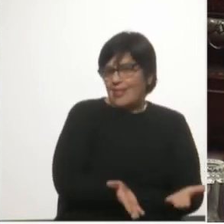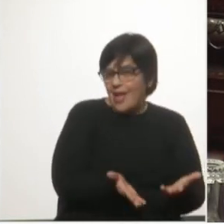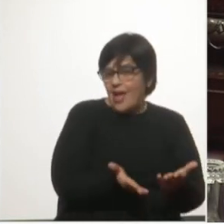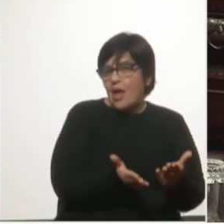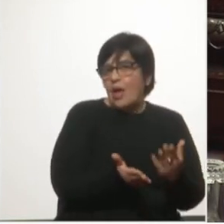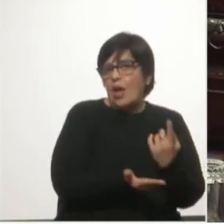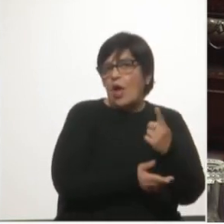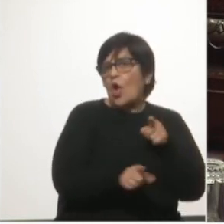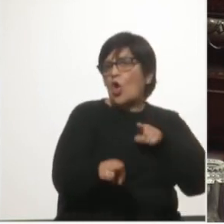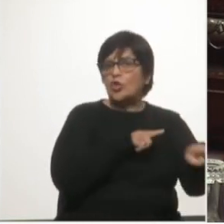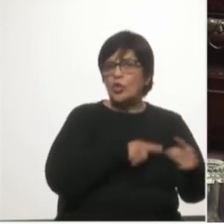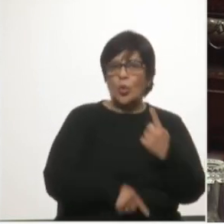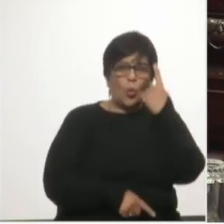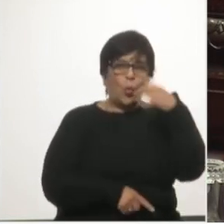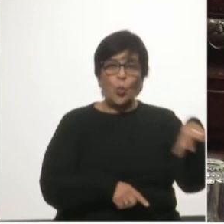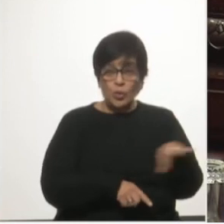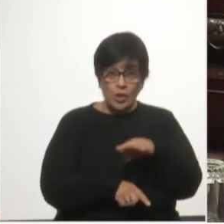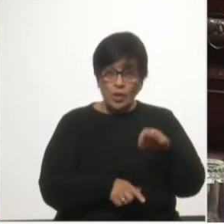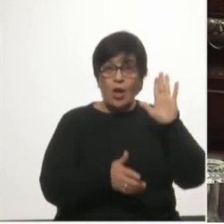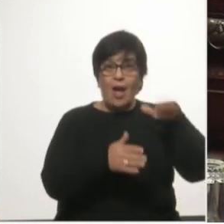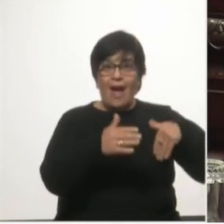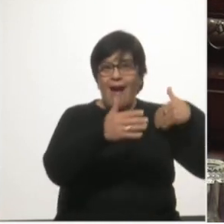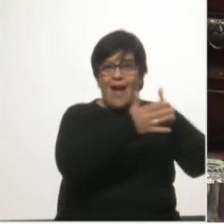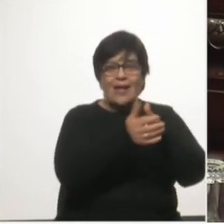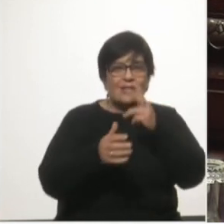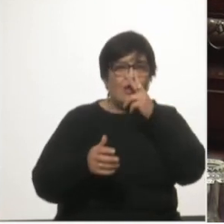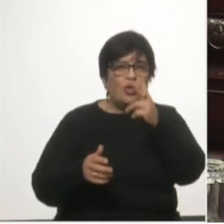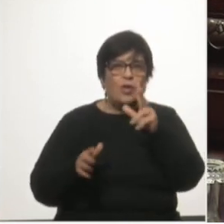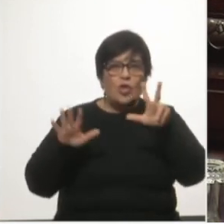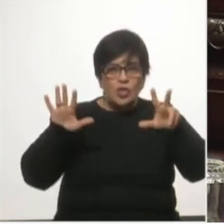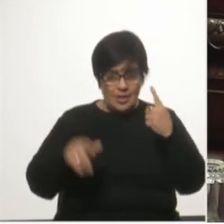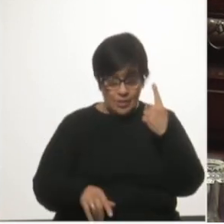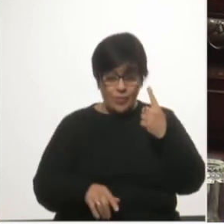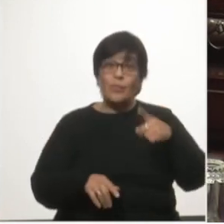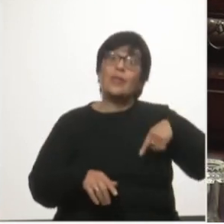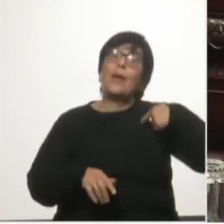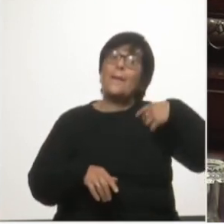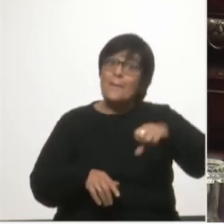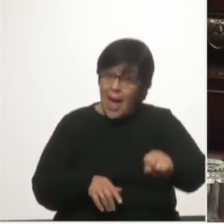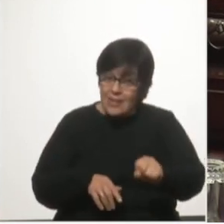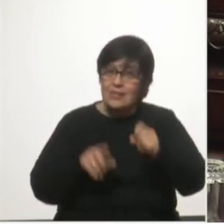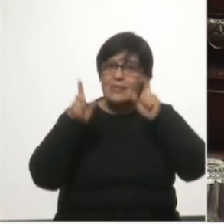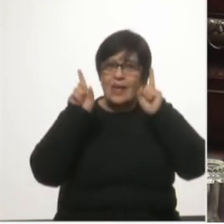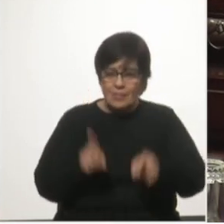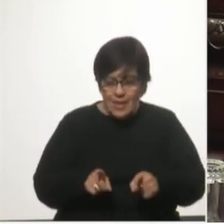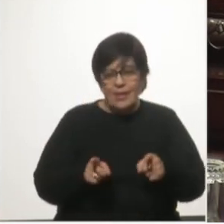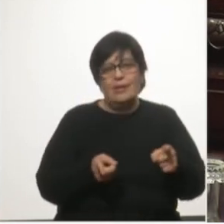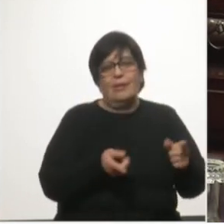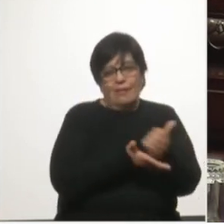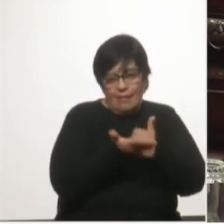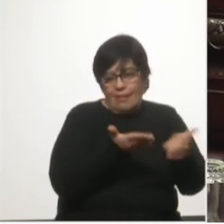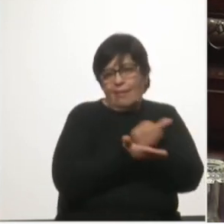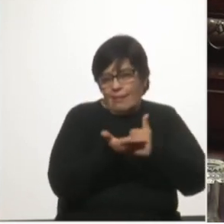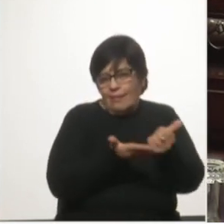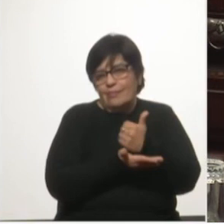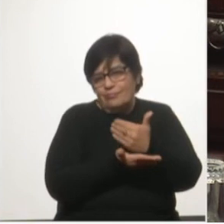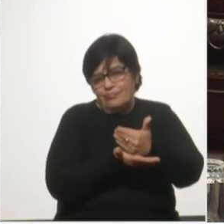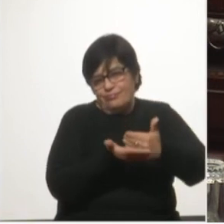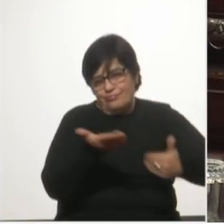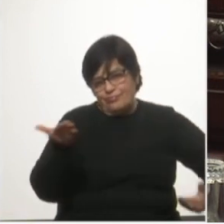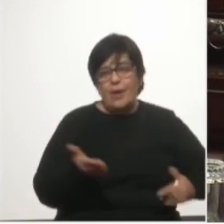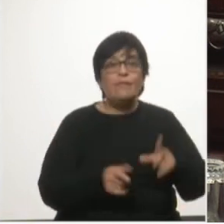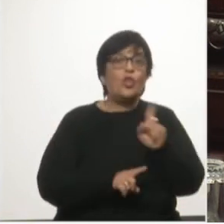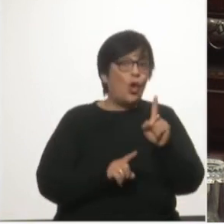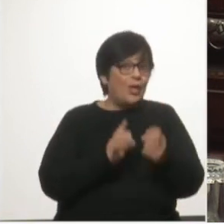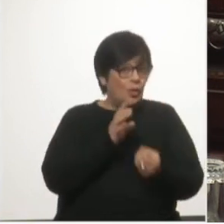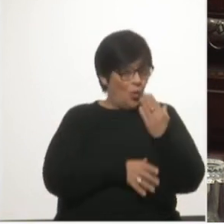un monopolio hasta 2081 junto con otro conjunto de nuevos beneficios no se trata de una